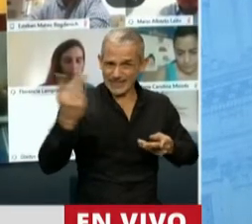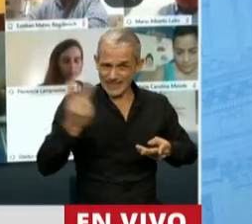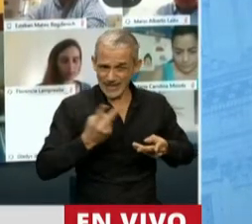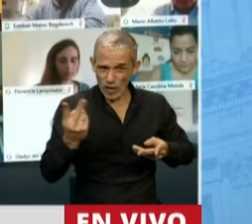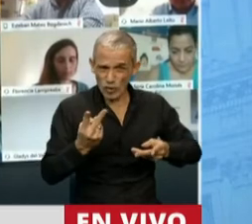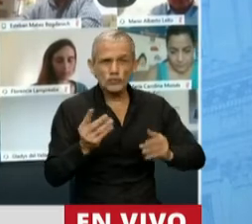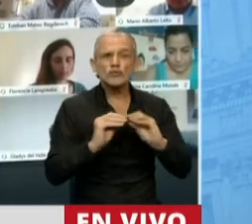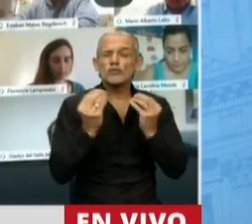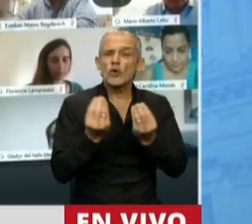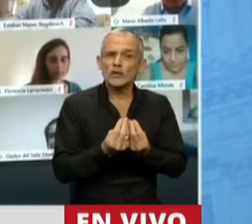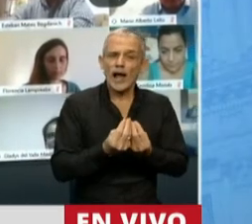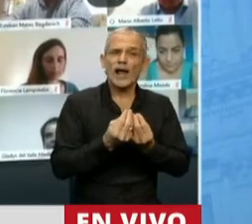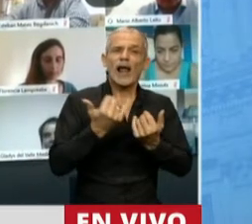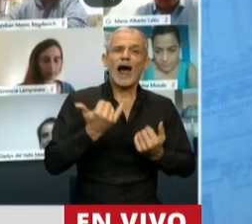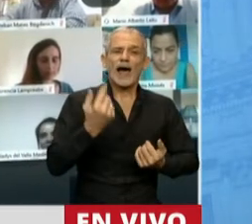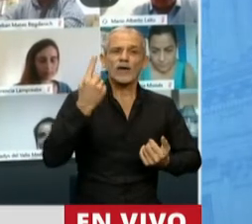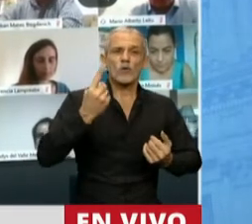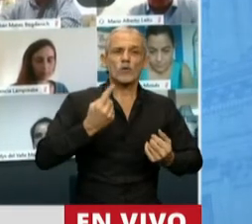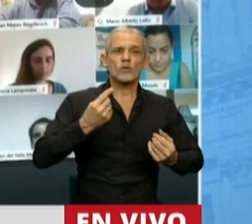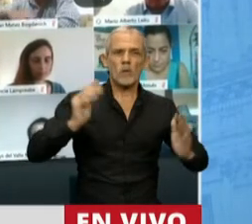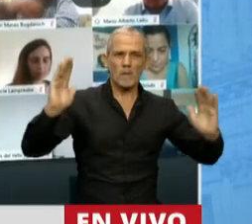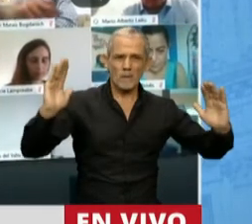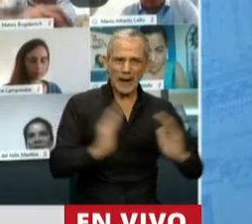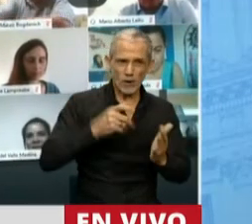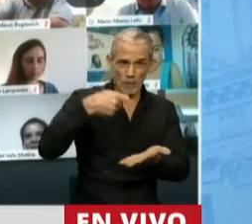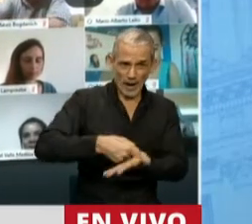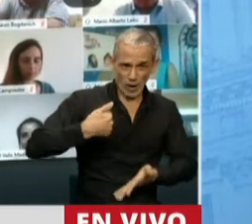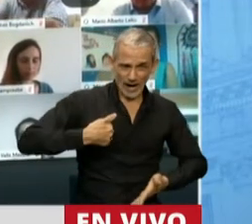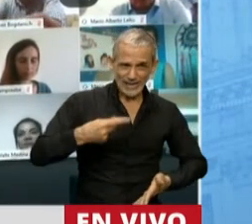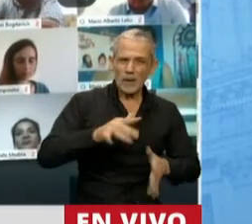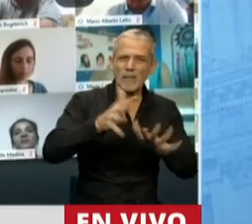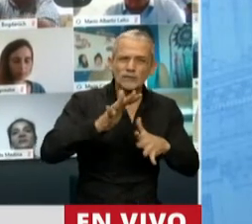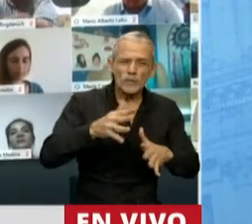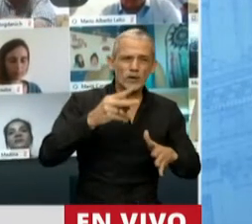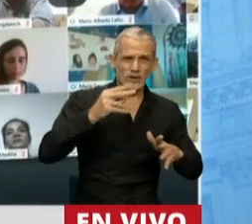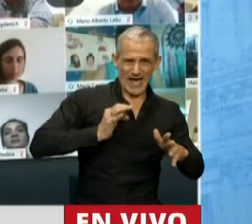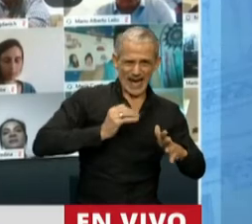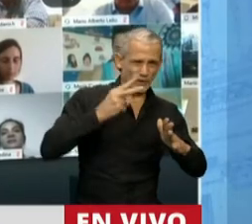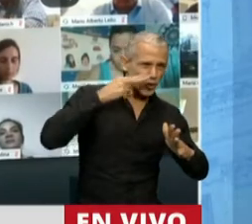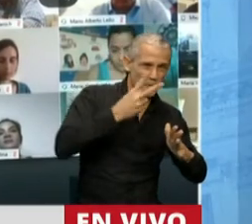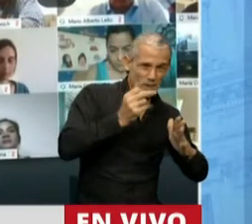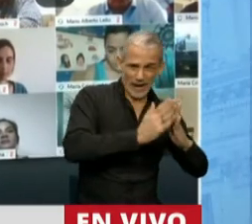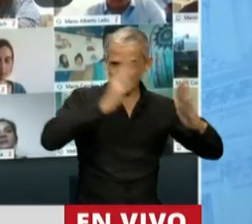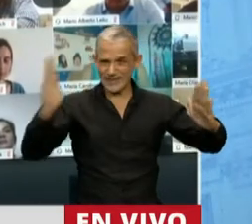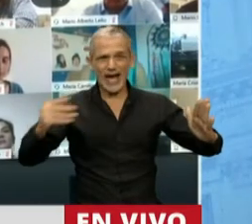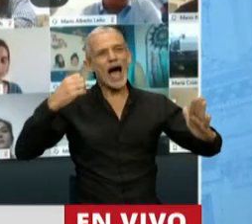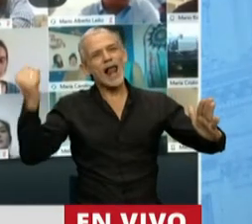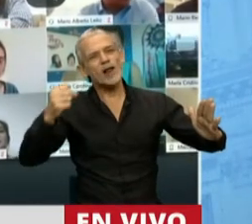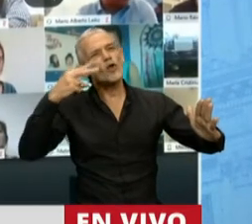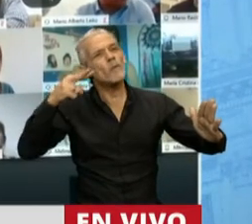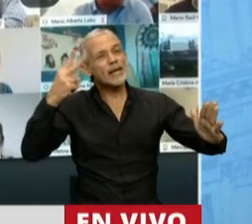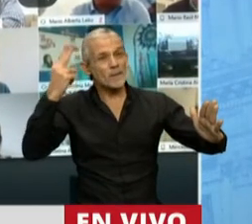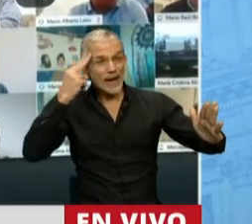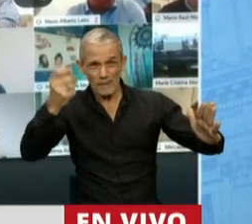hablando de un alivio financiero entre el 2020 y el 2029 de